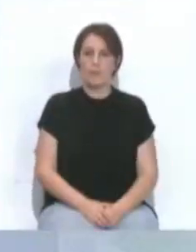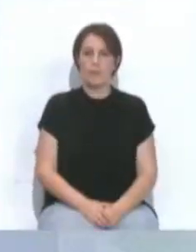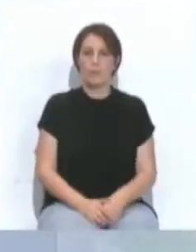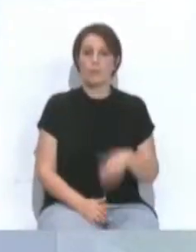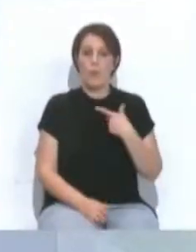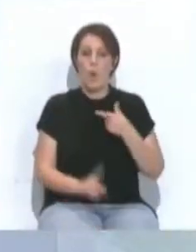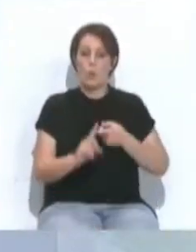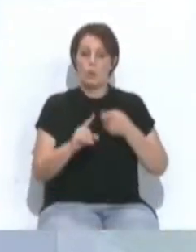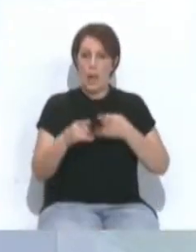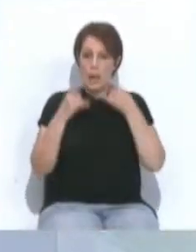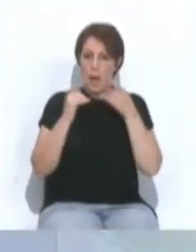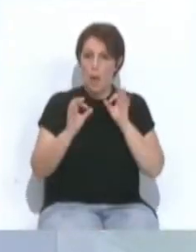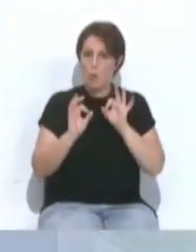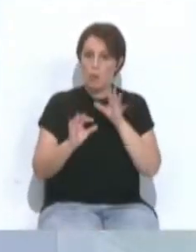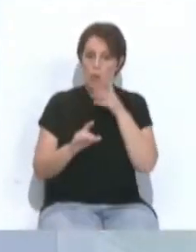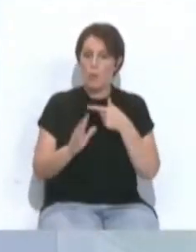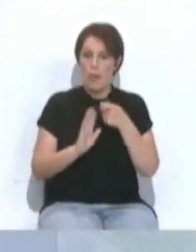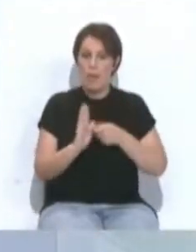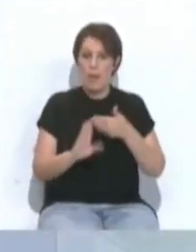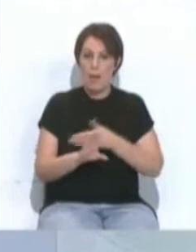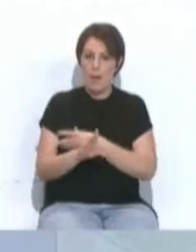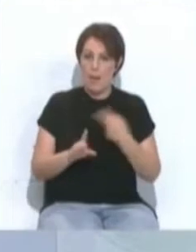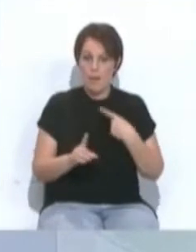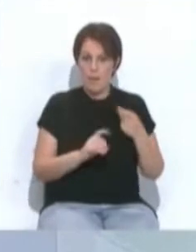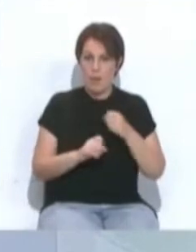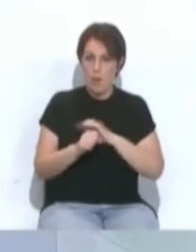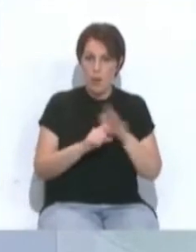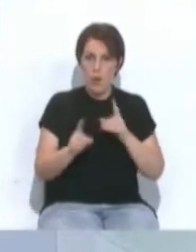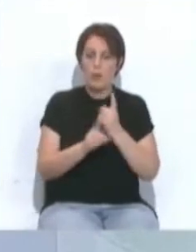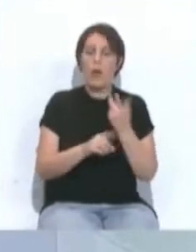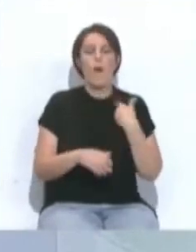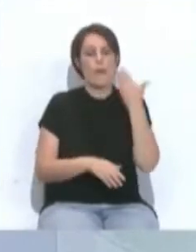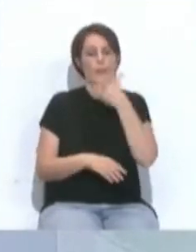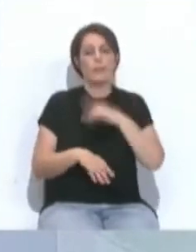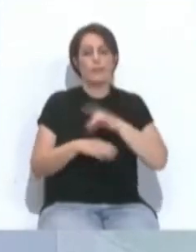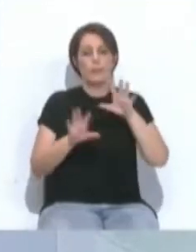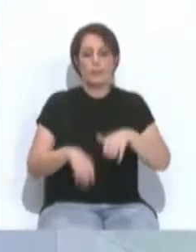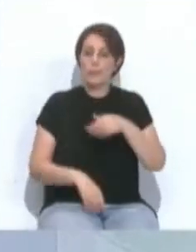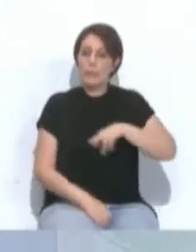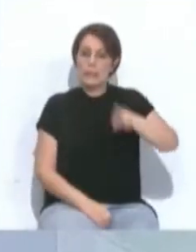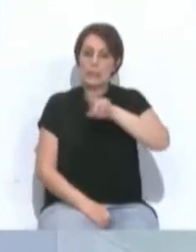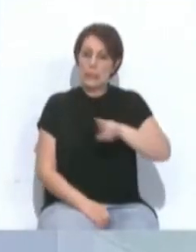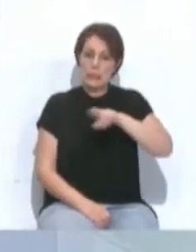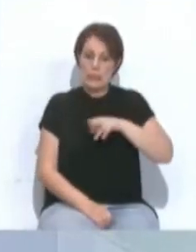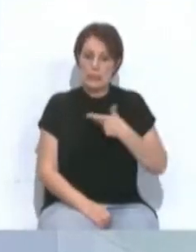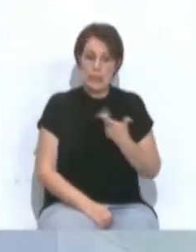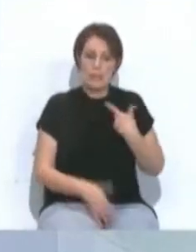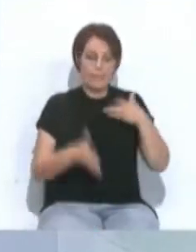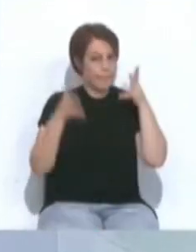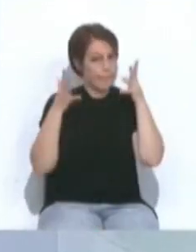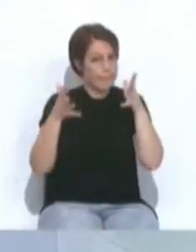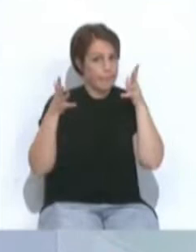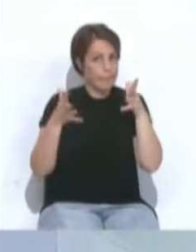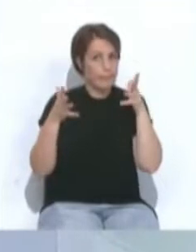Precisamente sobre el uso de la mascarilla como medida preventiva frente al coronavirus, desde el Colegio de Médicos de Cádiz han reiterado su postura de recomendar,